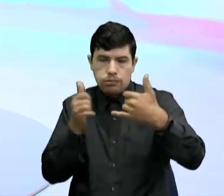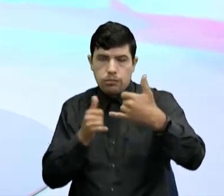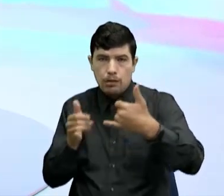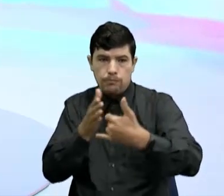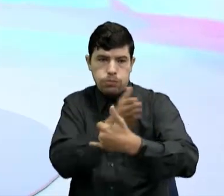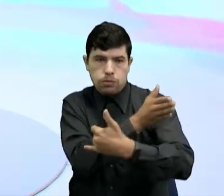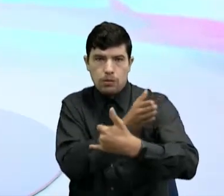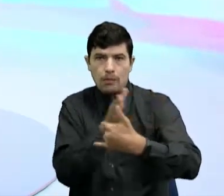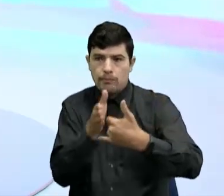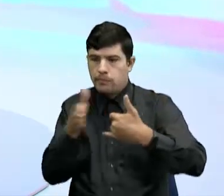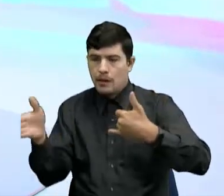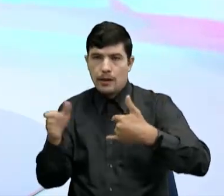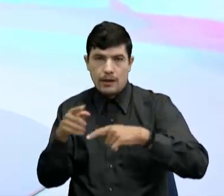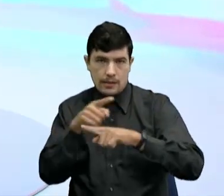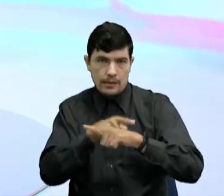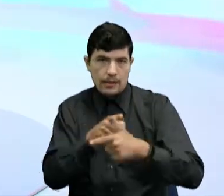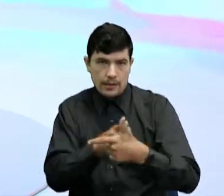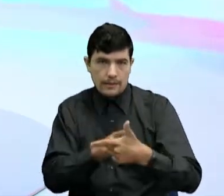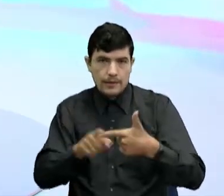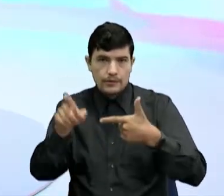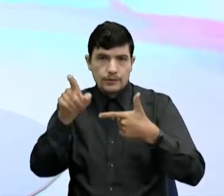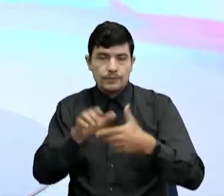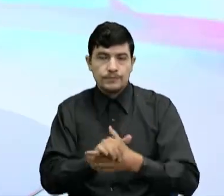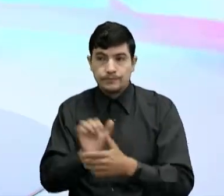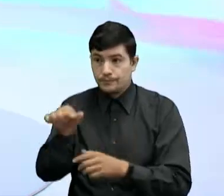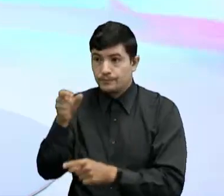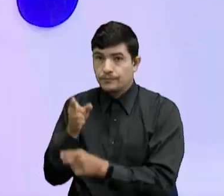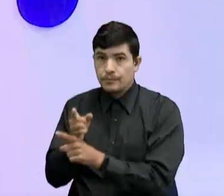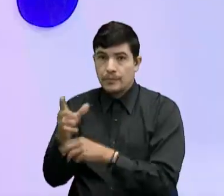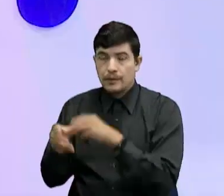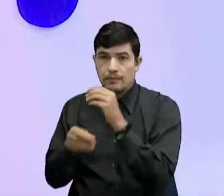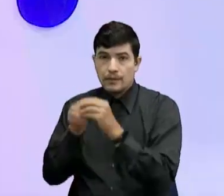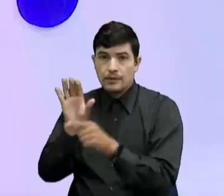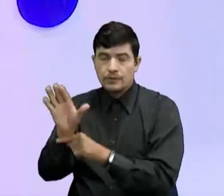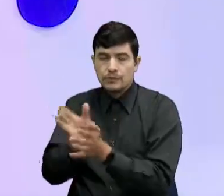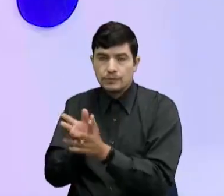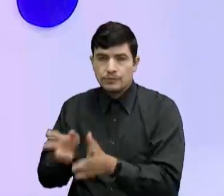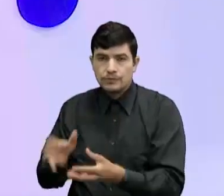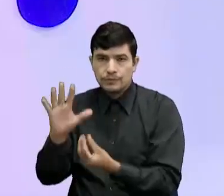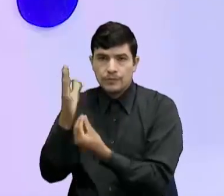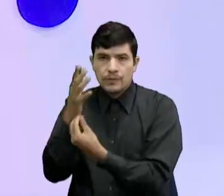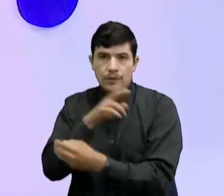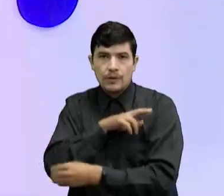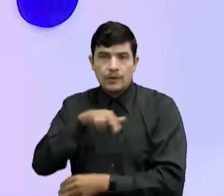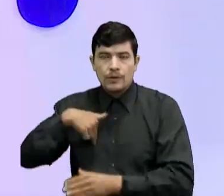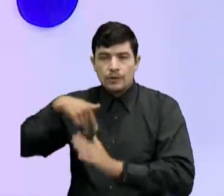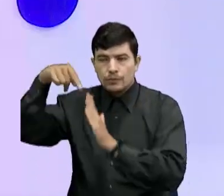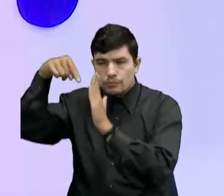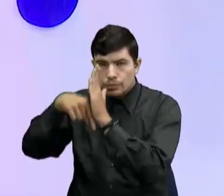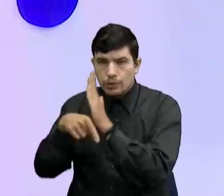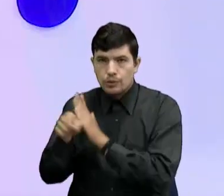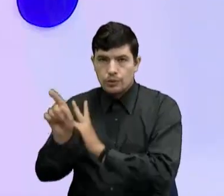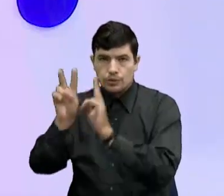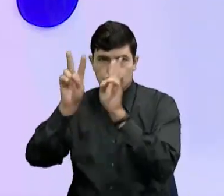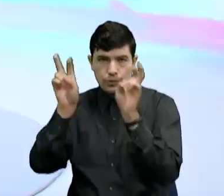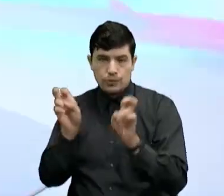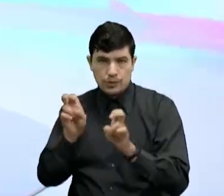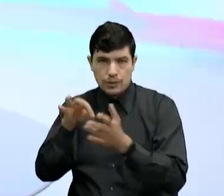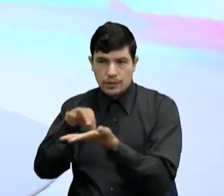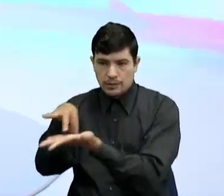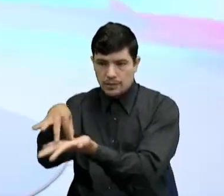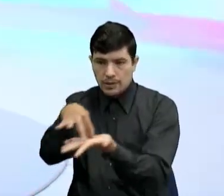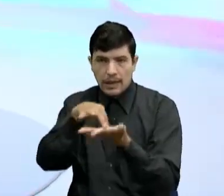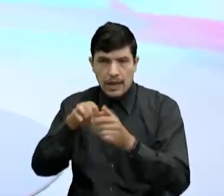los demás países Muy bien Bueno Ahí ahorita Más adelante Con los chicos de quinto Vamos a profundizar Este tema De la posición